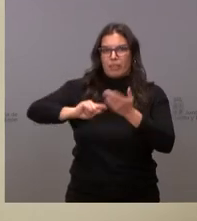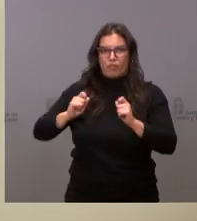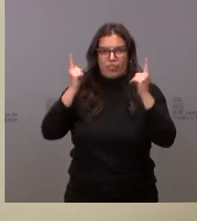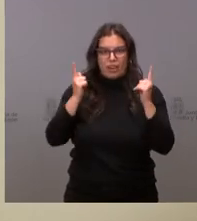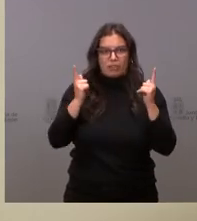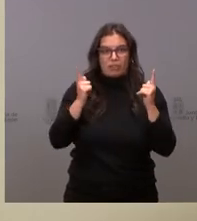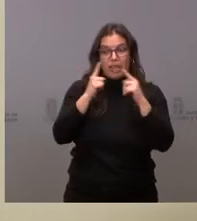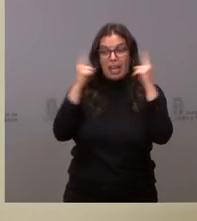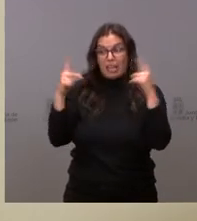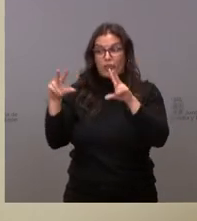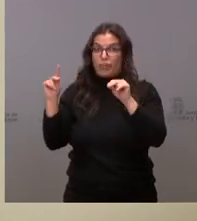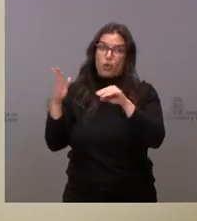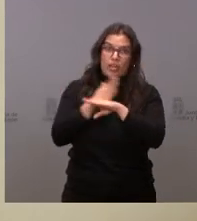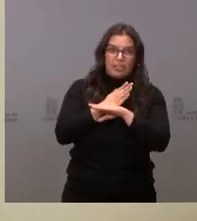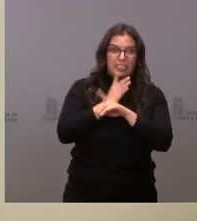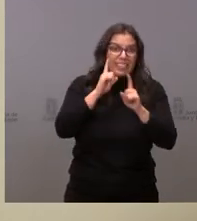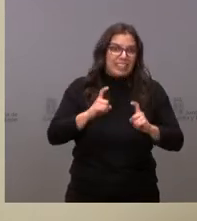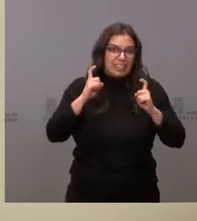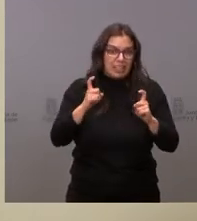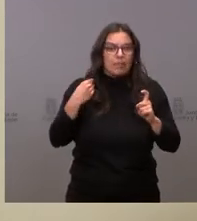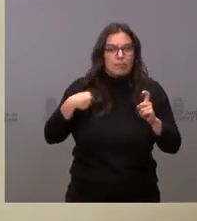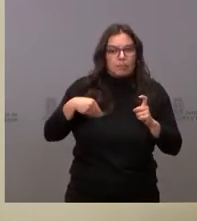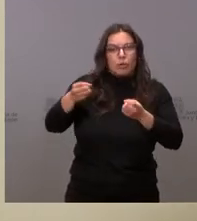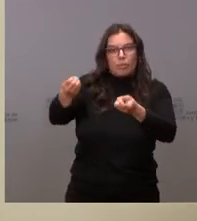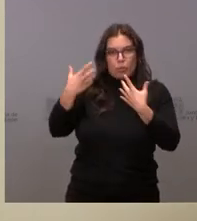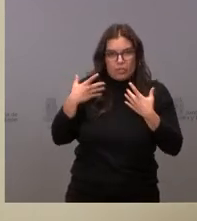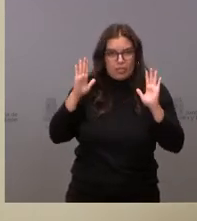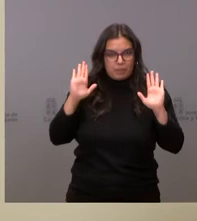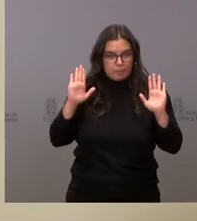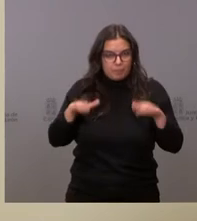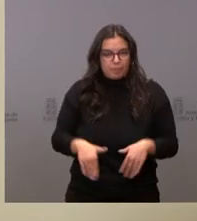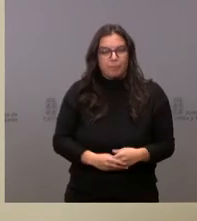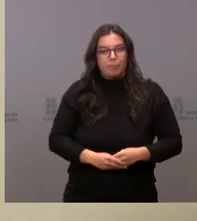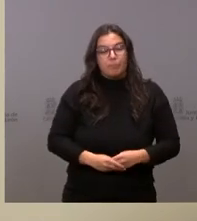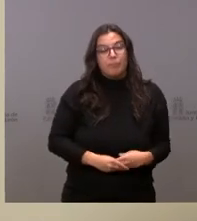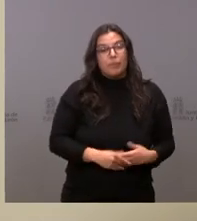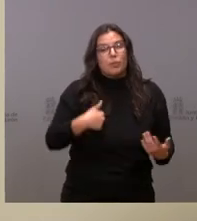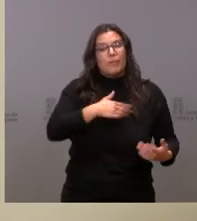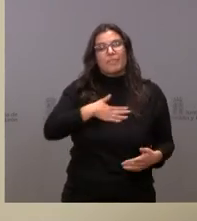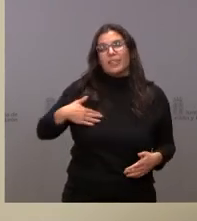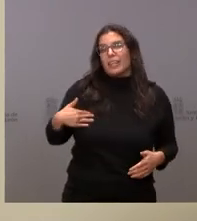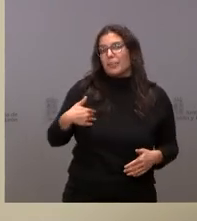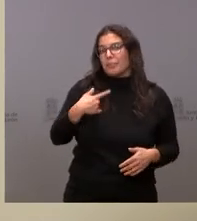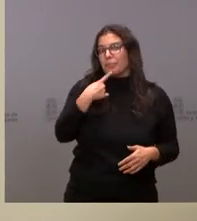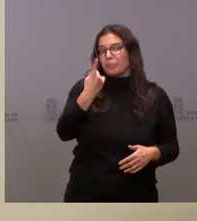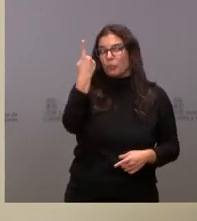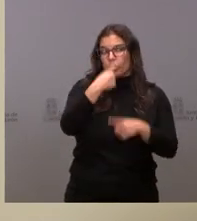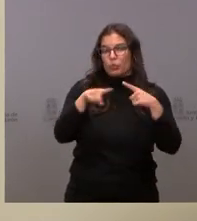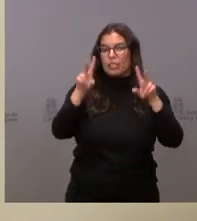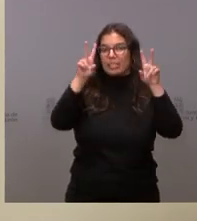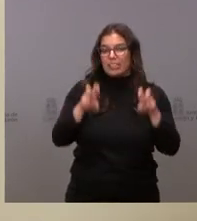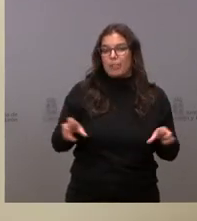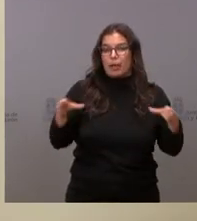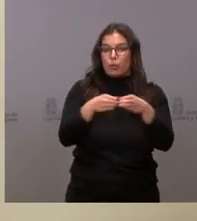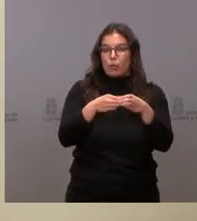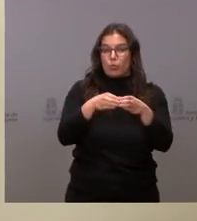Antes de que acabase este año, así me informa ahora mismo. Sí que quería decir una cosa con respecto al apoyo no de por Ávila.